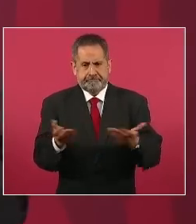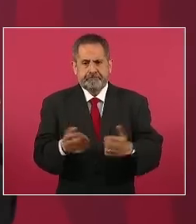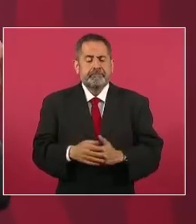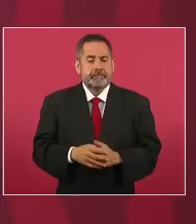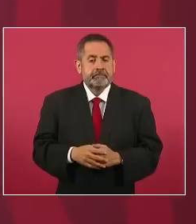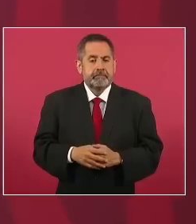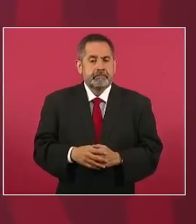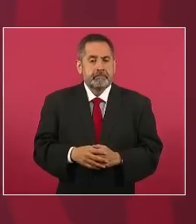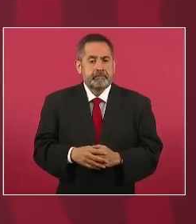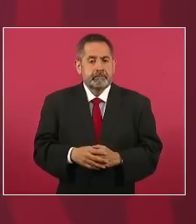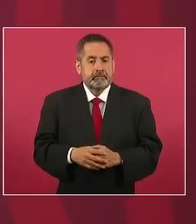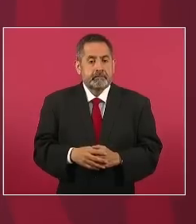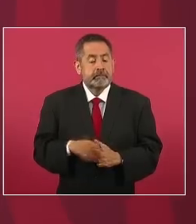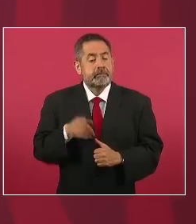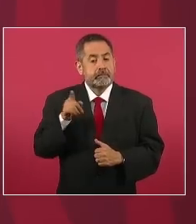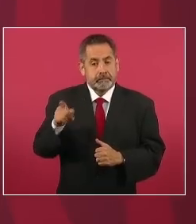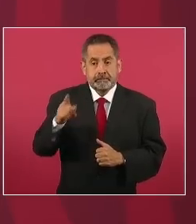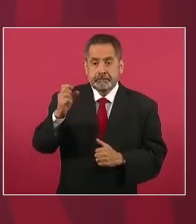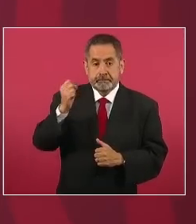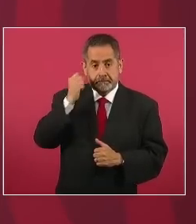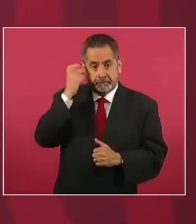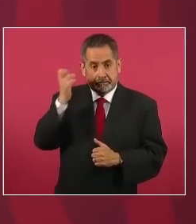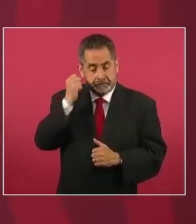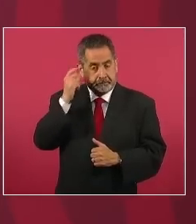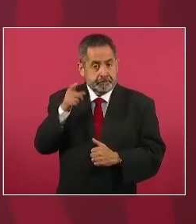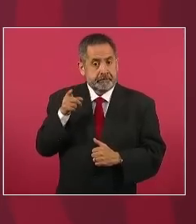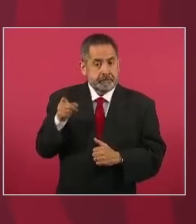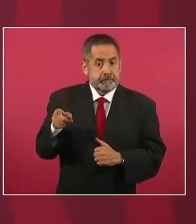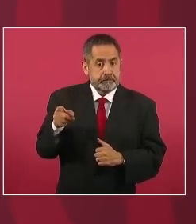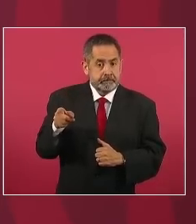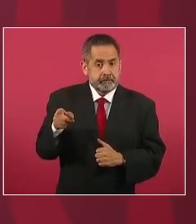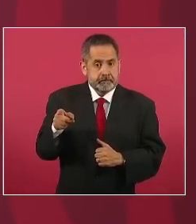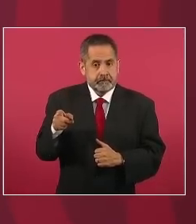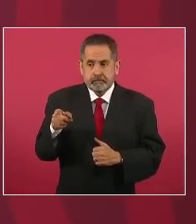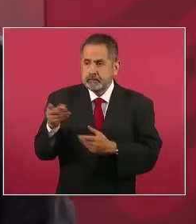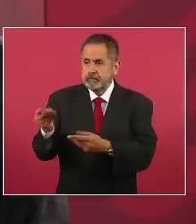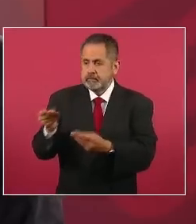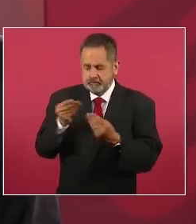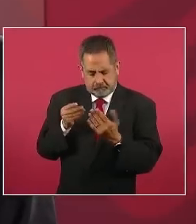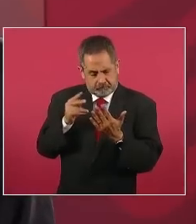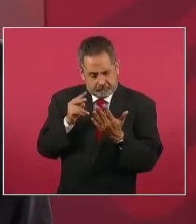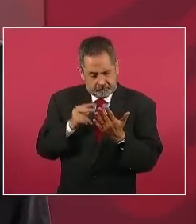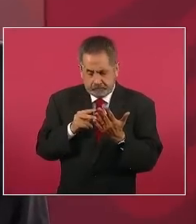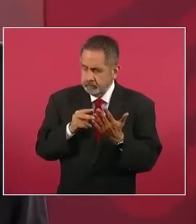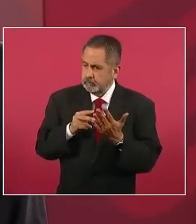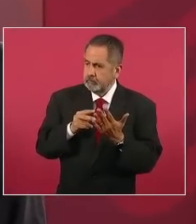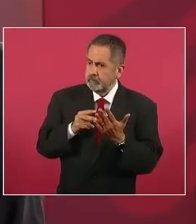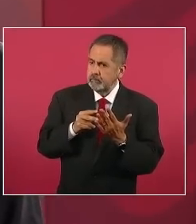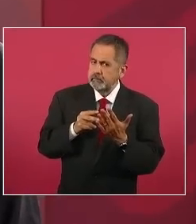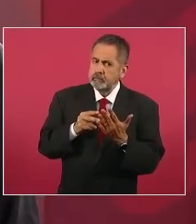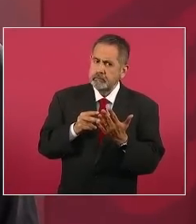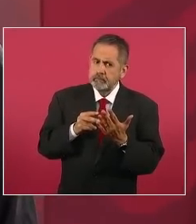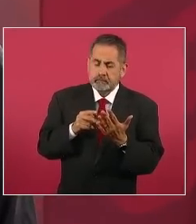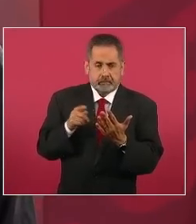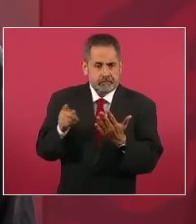Obrador en lo que lleva de su podrido sexenio es asqueroso lo que dice